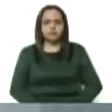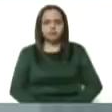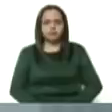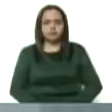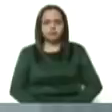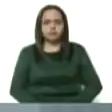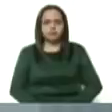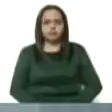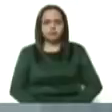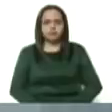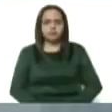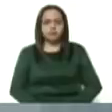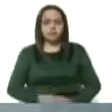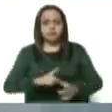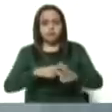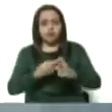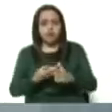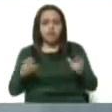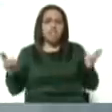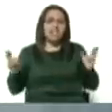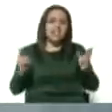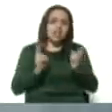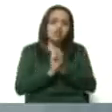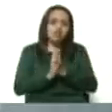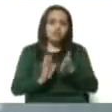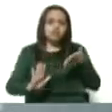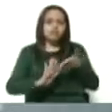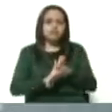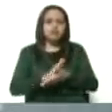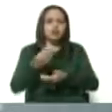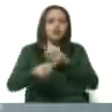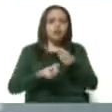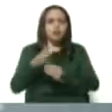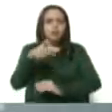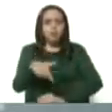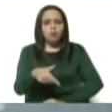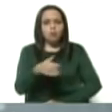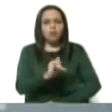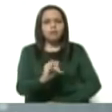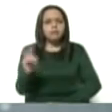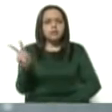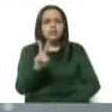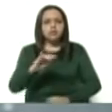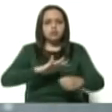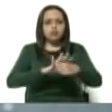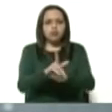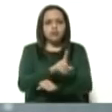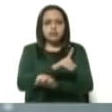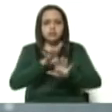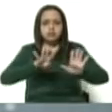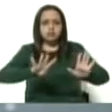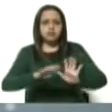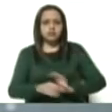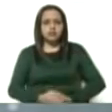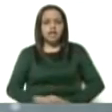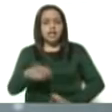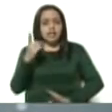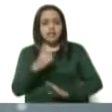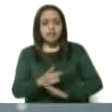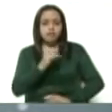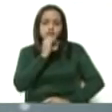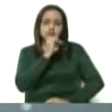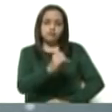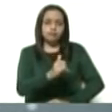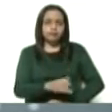Haciendo un resumen de la situación actual del COVID-19 en Venezuela, debemos reportar